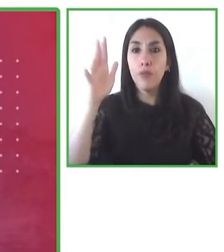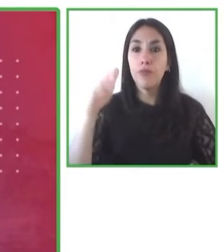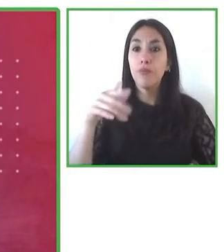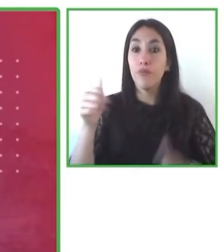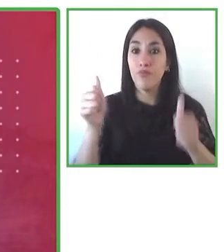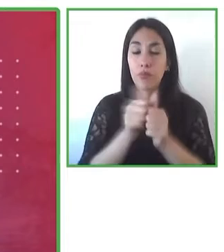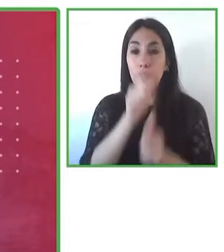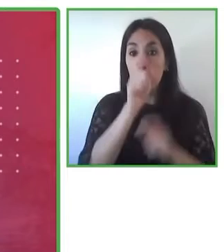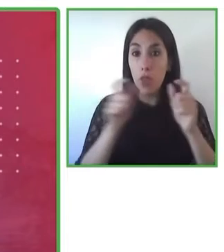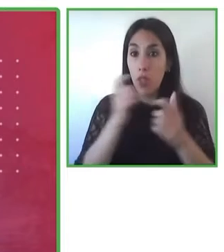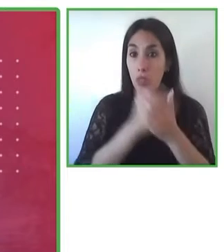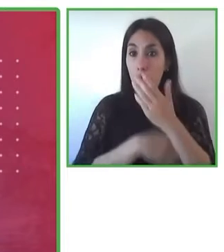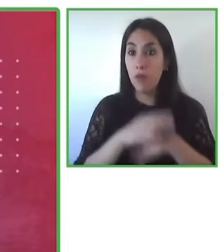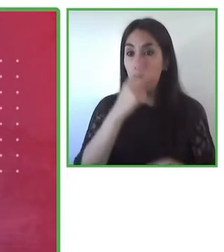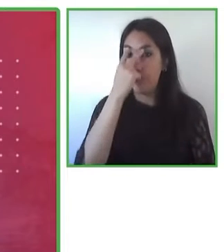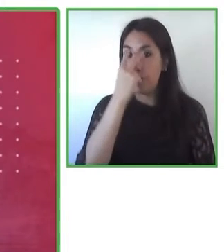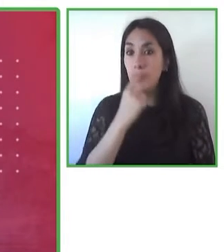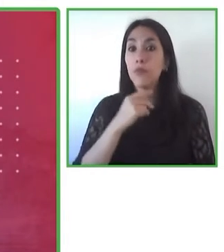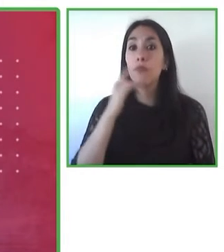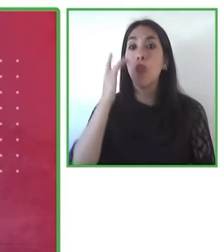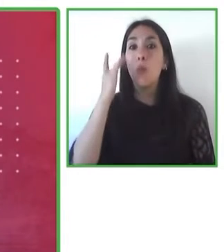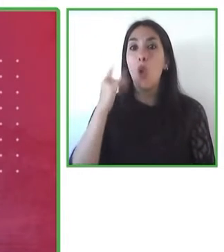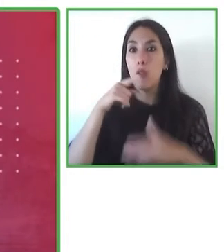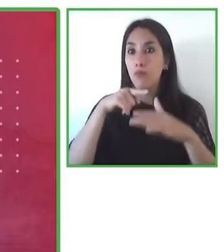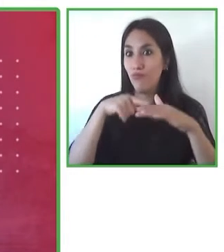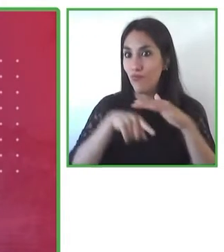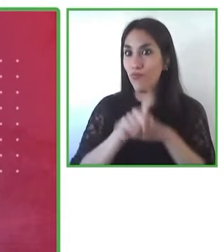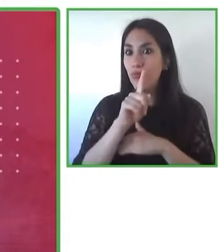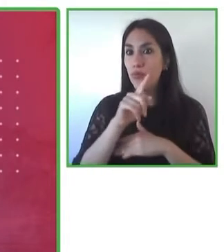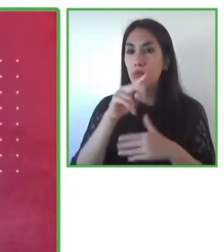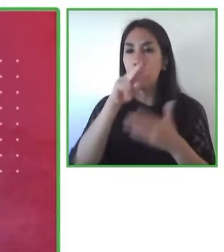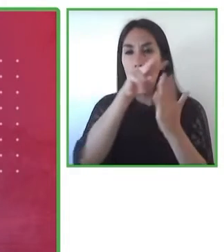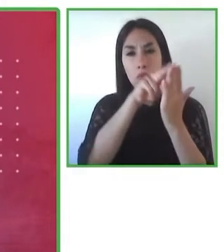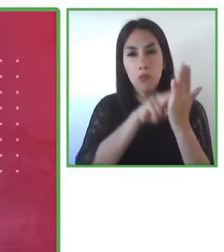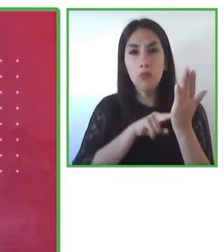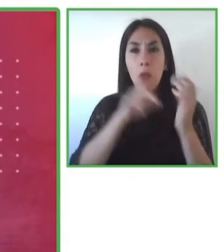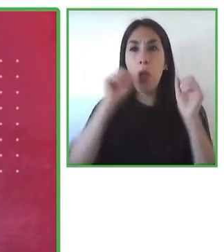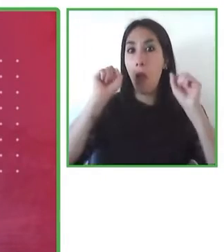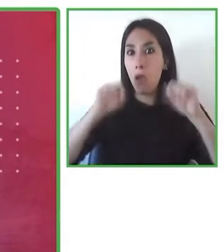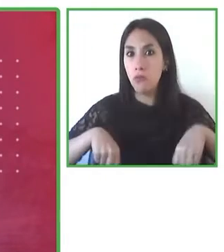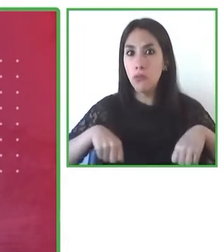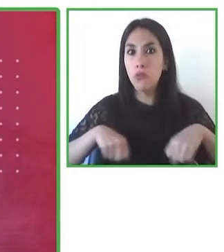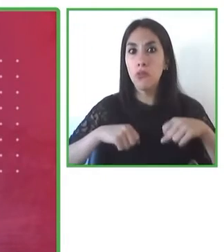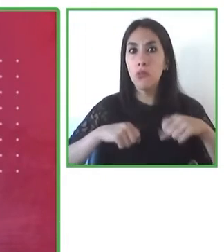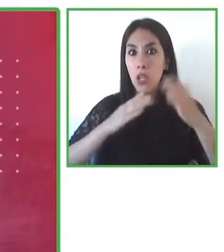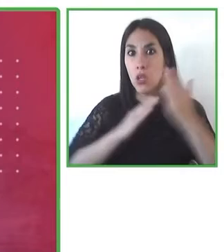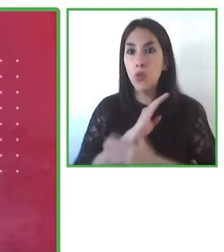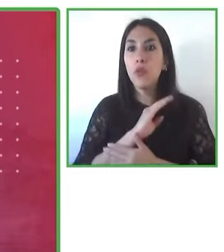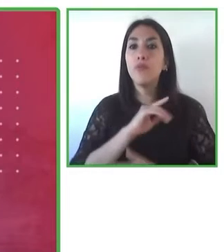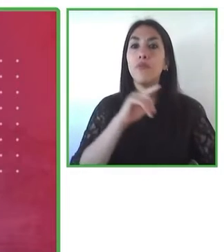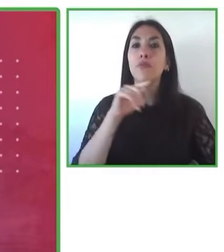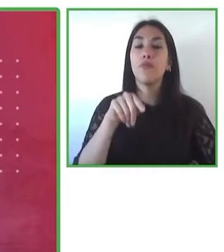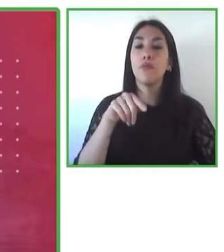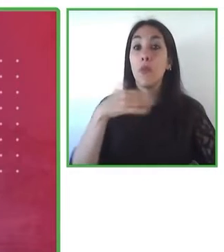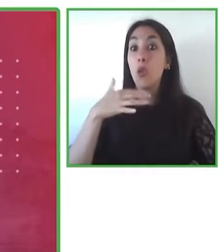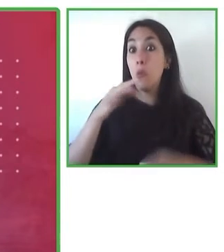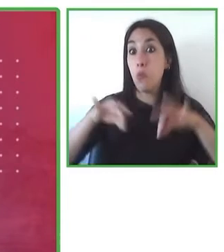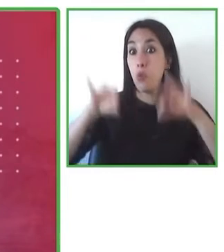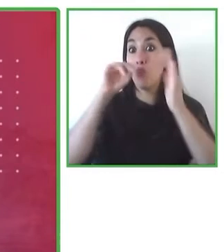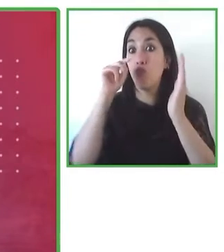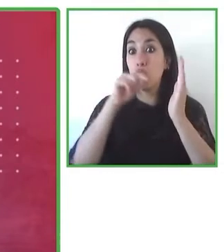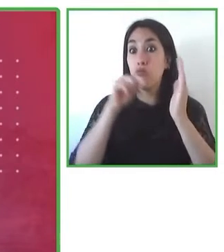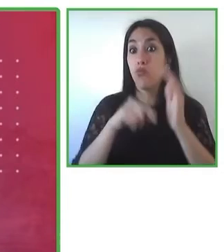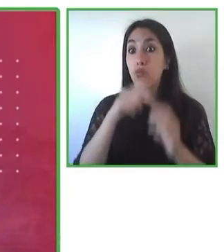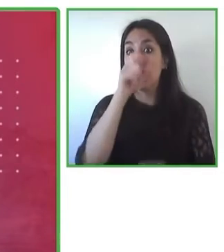es un derecho base para otros derechos fundamentales. Si una persona con discapacidad no accede a la lectura en igualdad de condiciones,